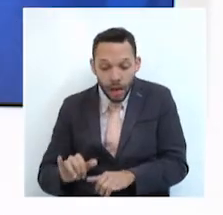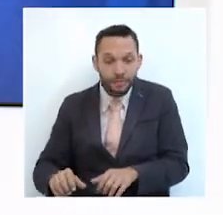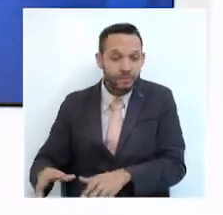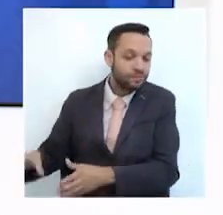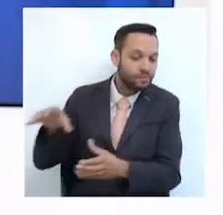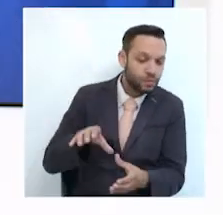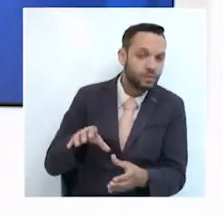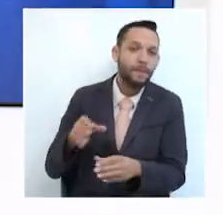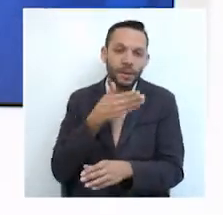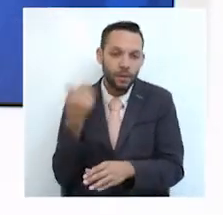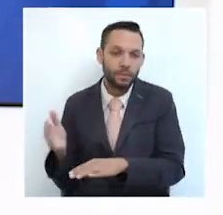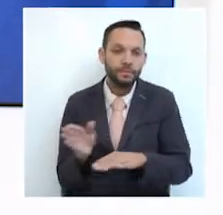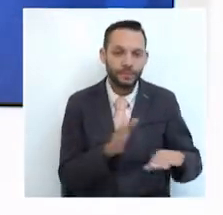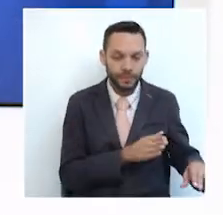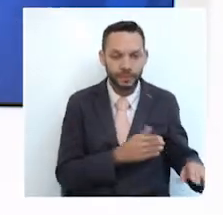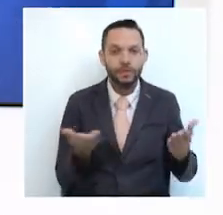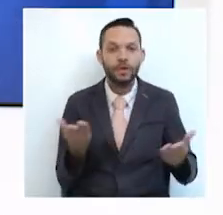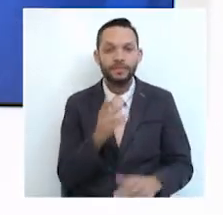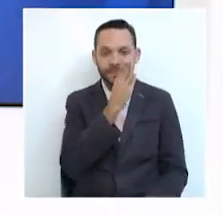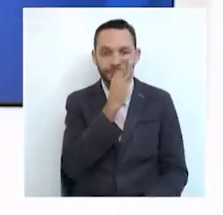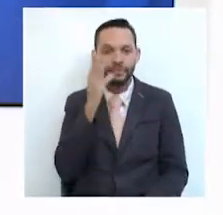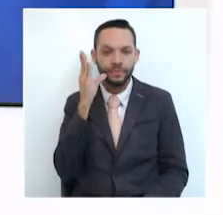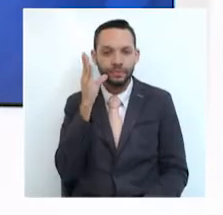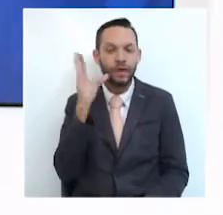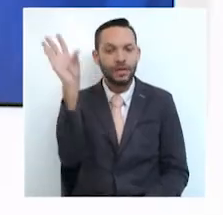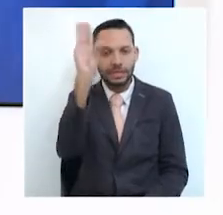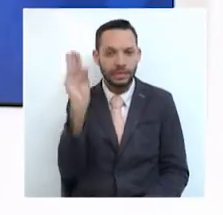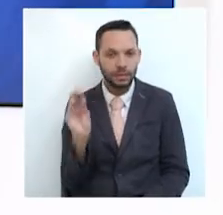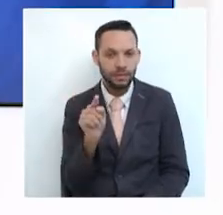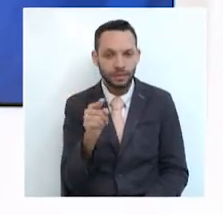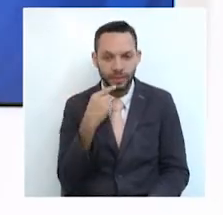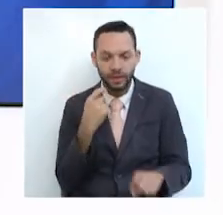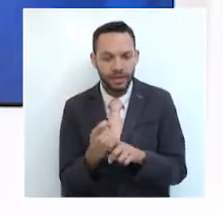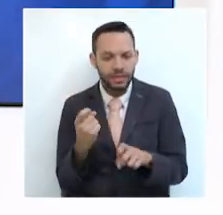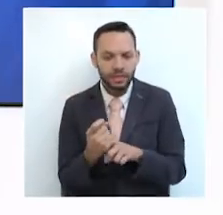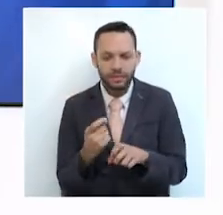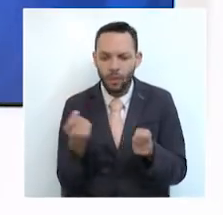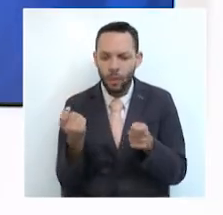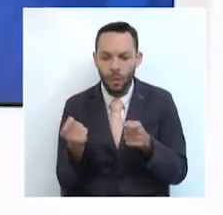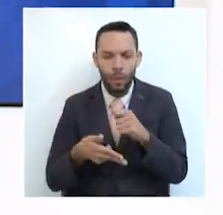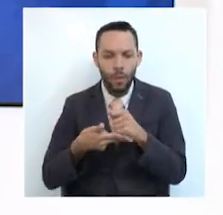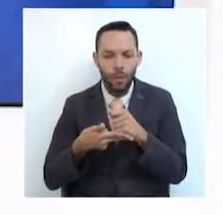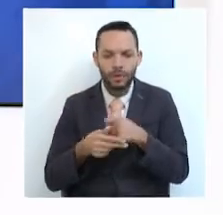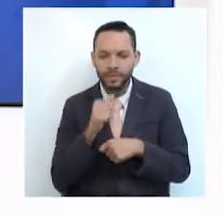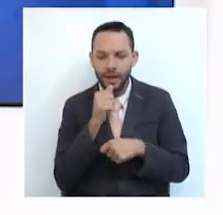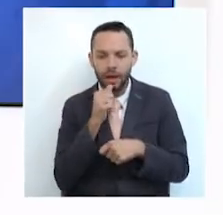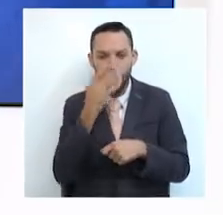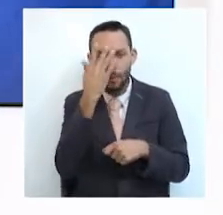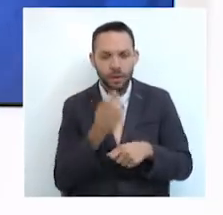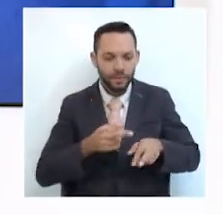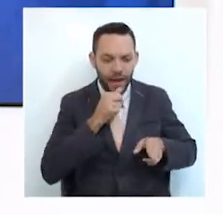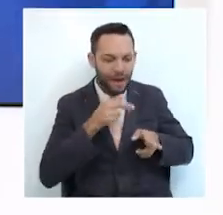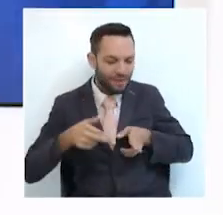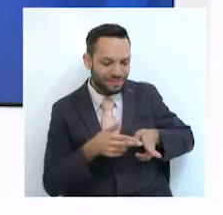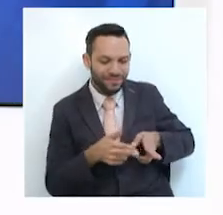En zona rural de Quindío, el Comité de Cafeteros comenzó los racionamientos de agua para uso agrícola debido a la reducción de los caudales de los ríos y quebradas como